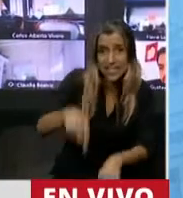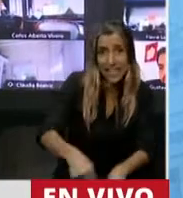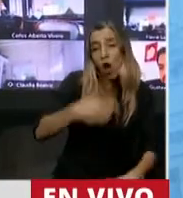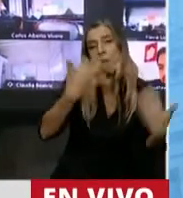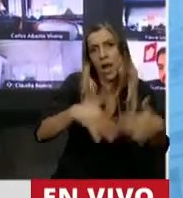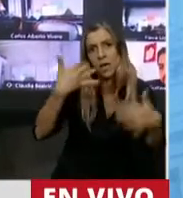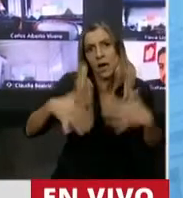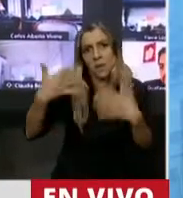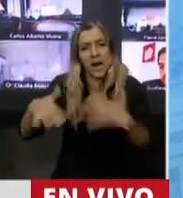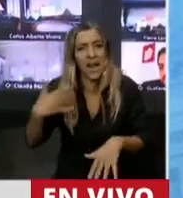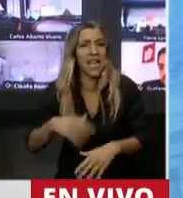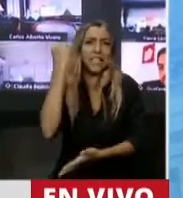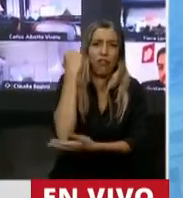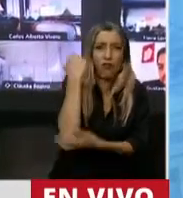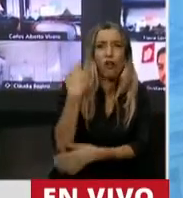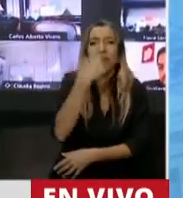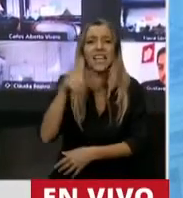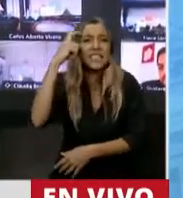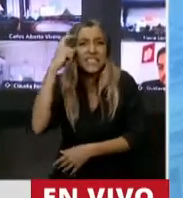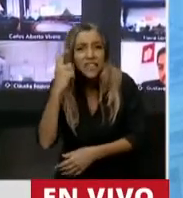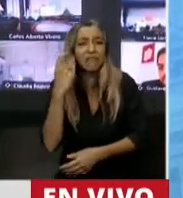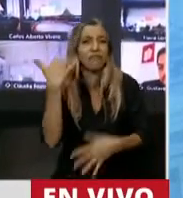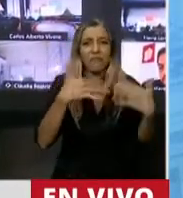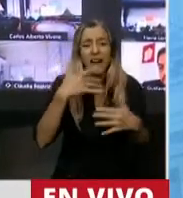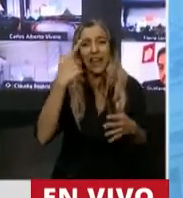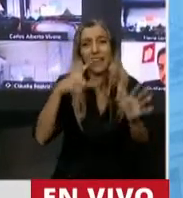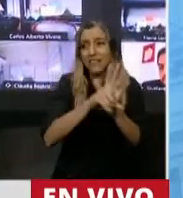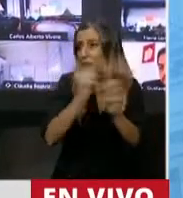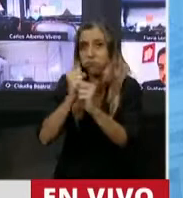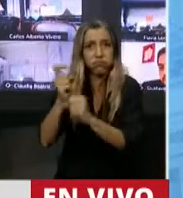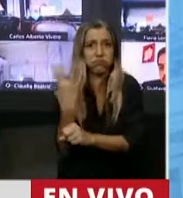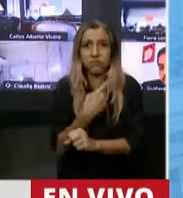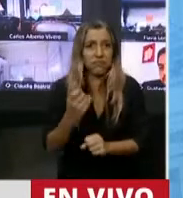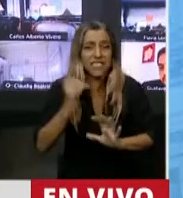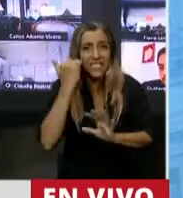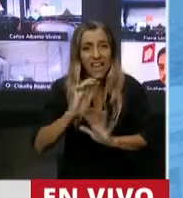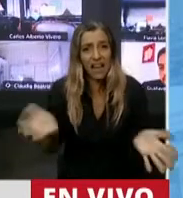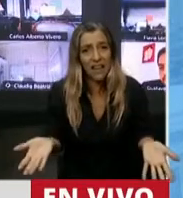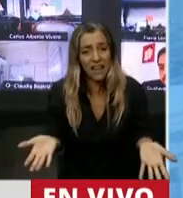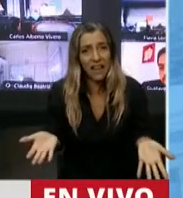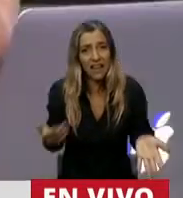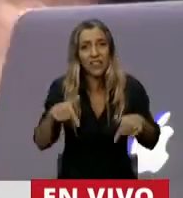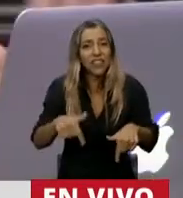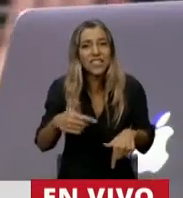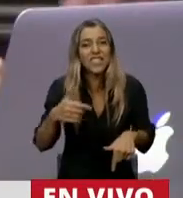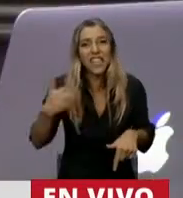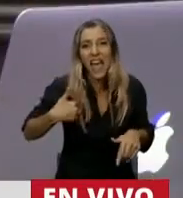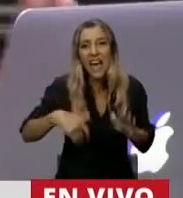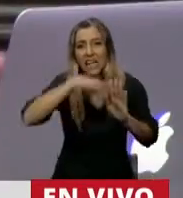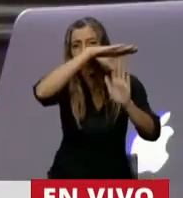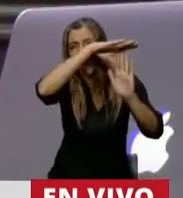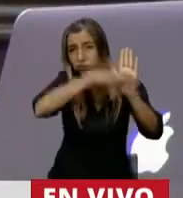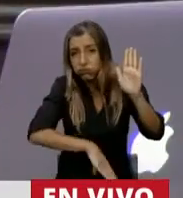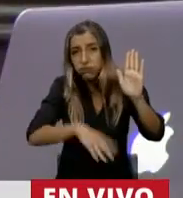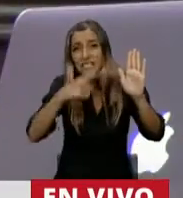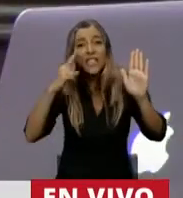emergencias sancionadas por este Congreso. Latinoamérica, mientras que Argentina ocupa el lugar 189 entre